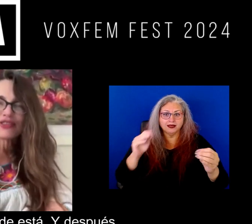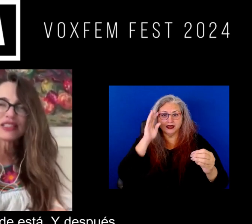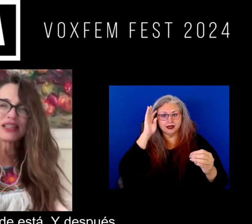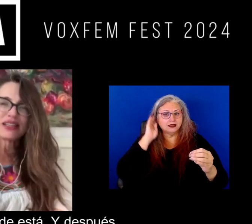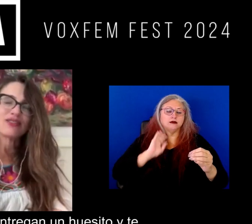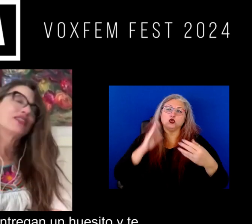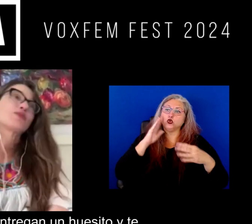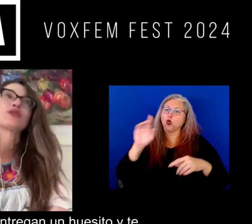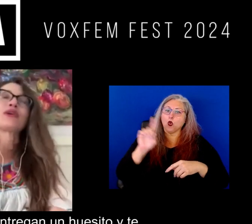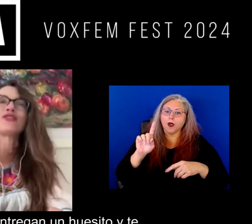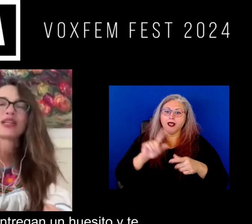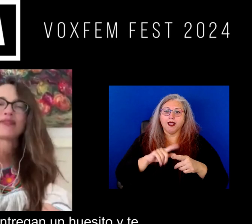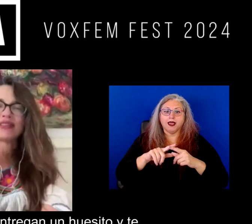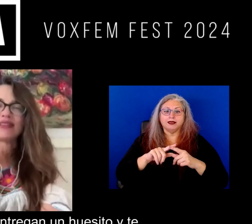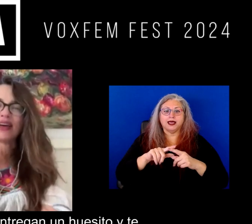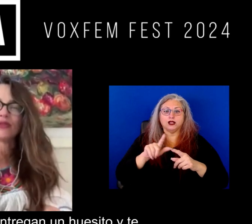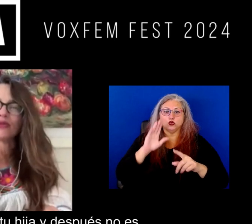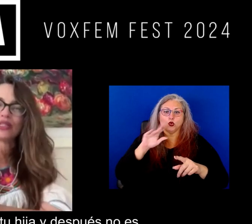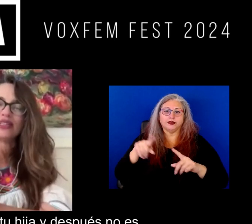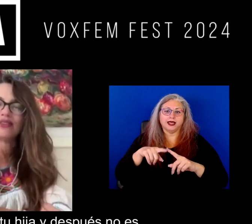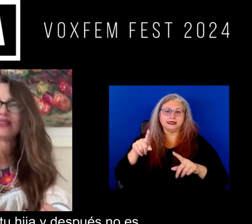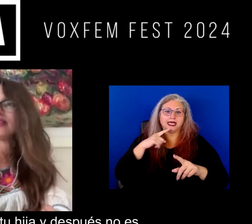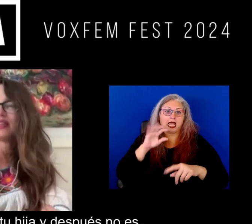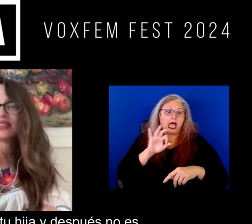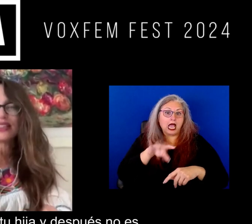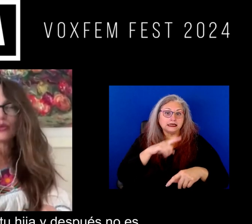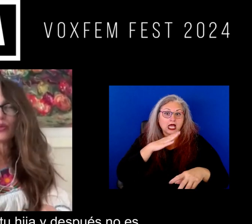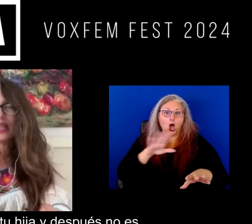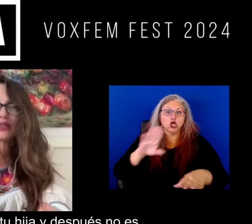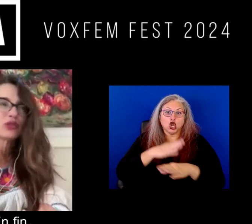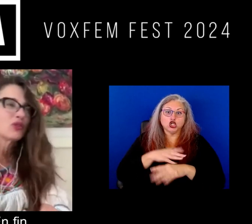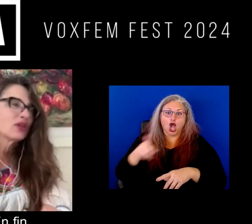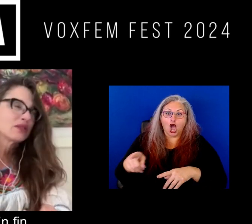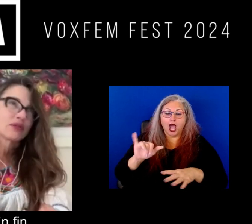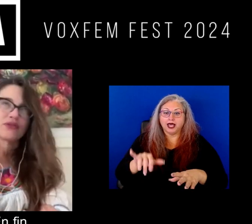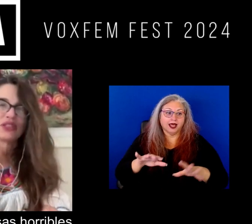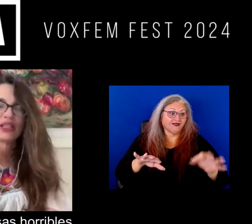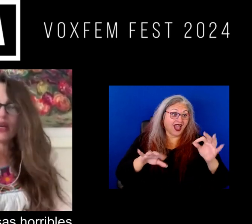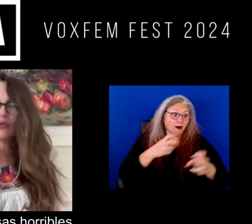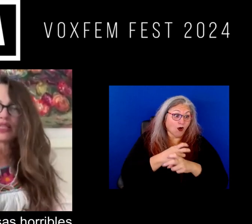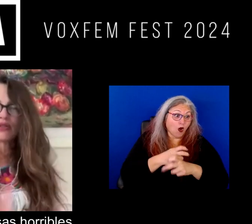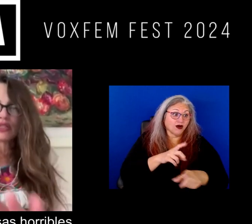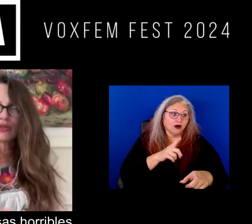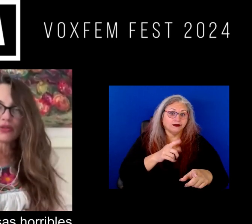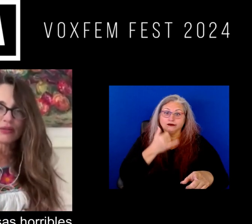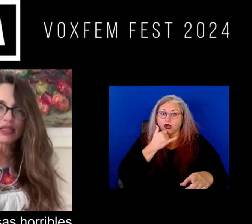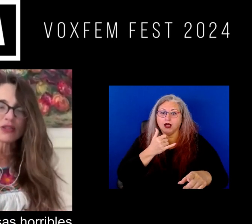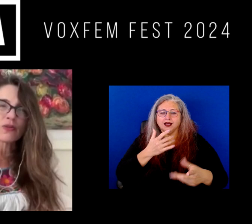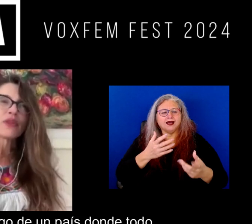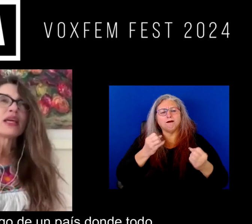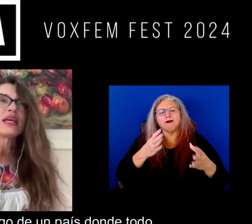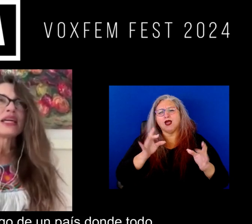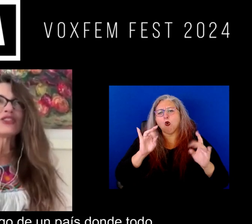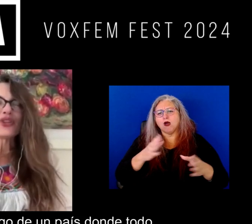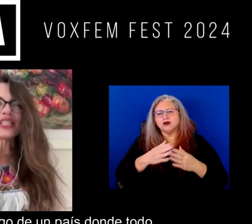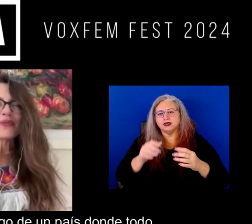sabes dónde está y después cuando sabes te entregan un huesito y te dicen que es el de tu hija y después no es bueno en fin unas cosas horribles ¿no?